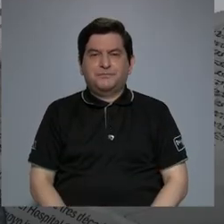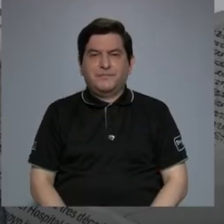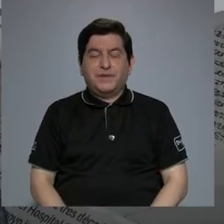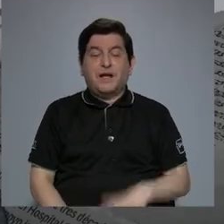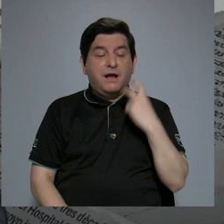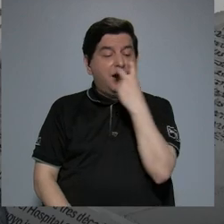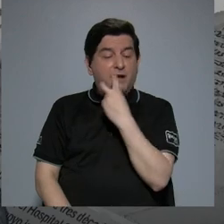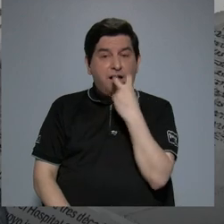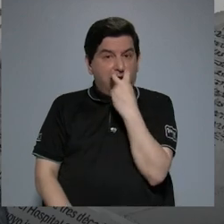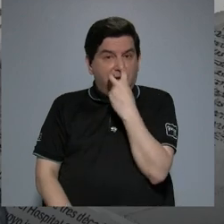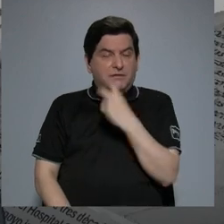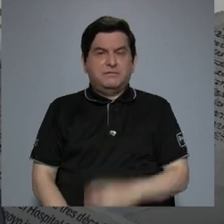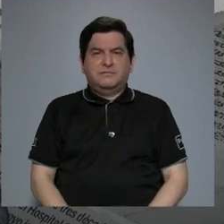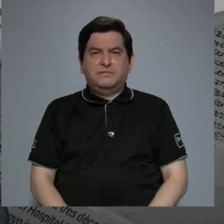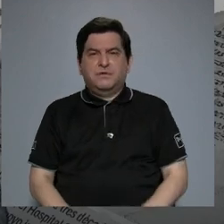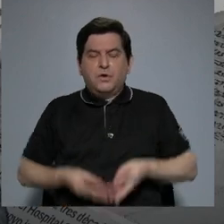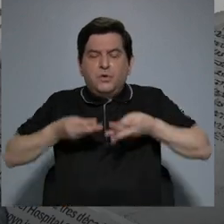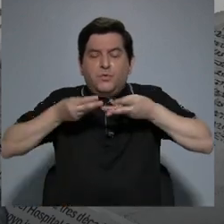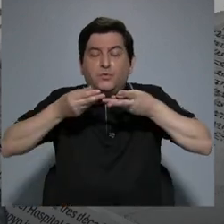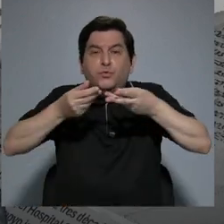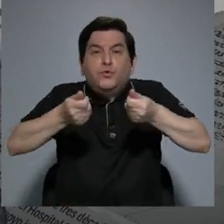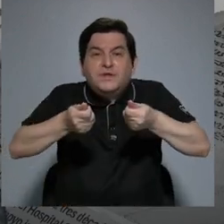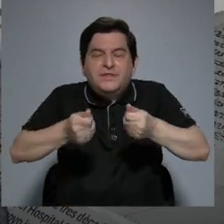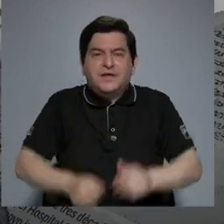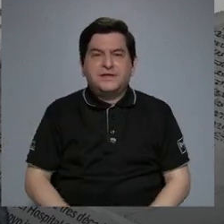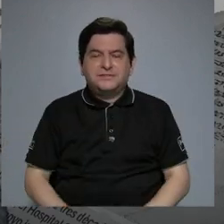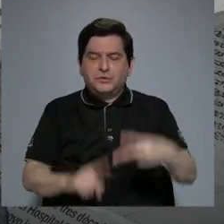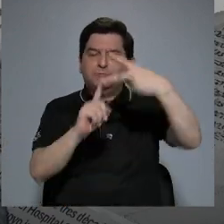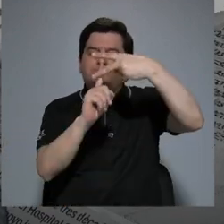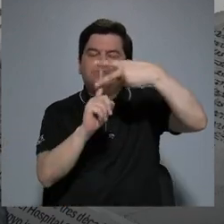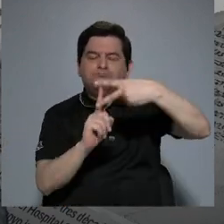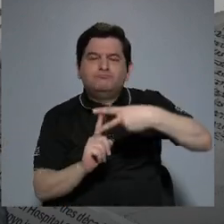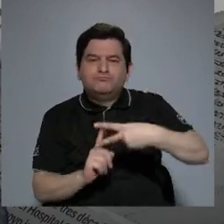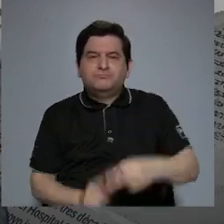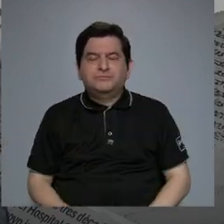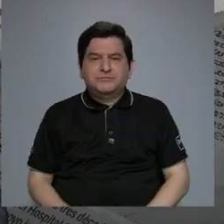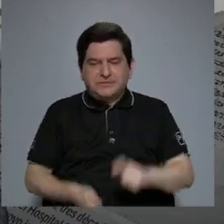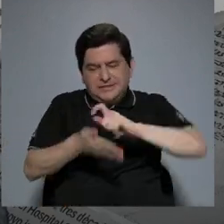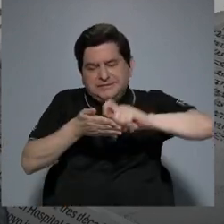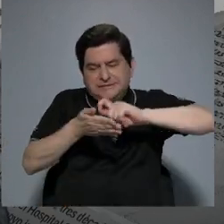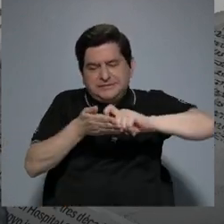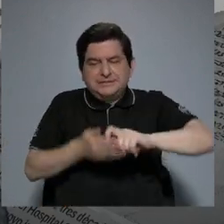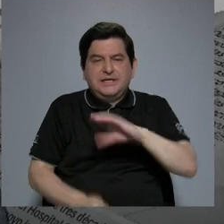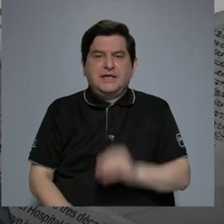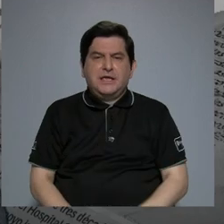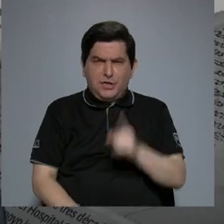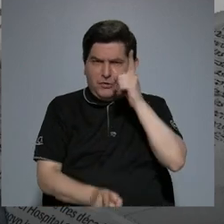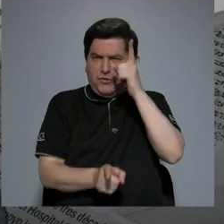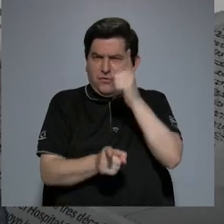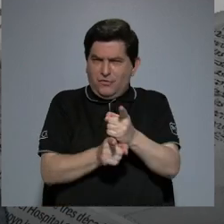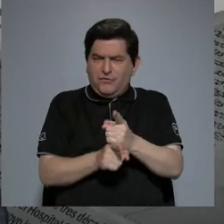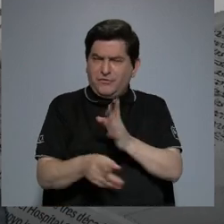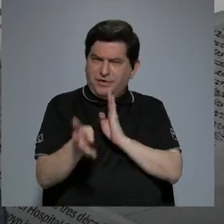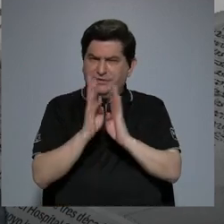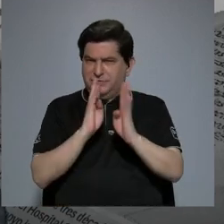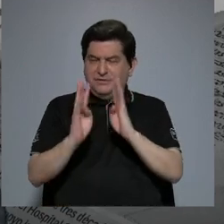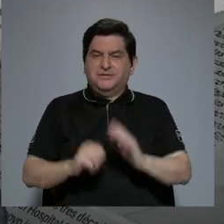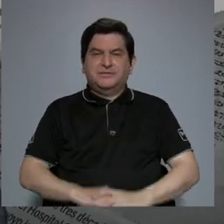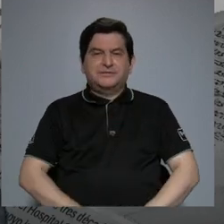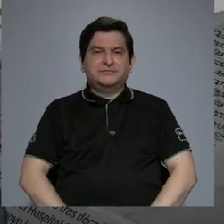la pronunciación, la fluidez, el vocabulario, la gramática y la pertinencia de lo que habla.